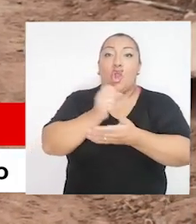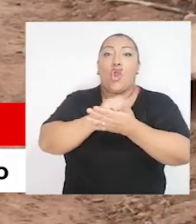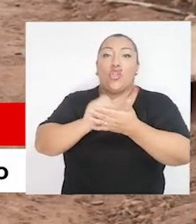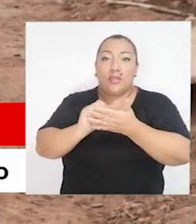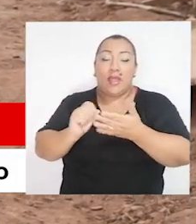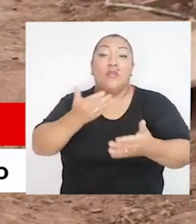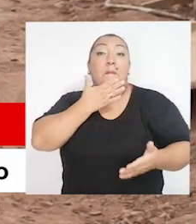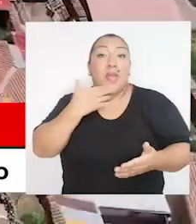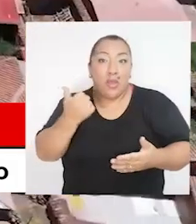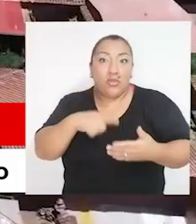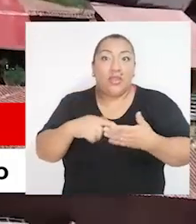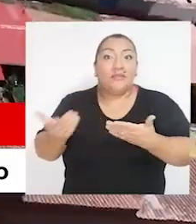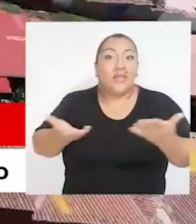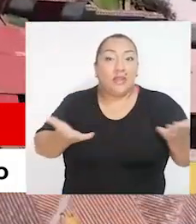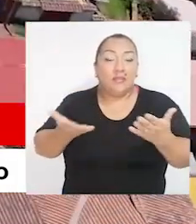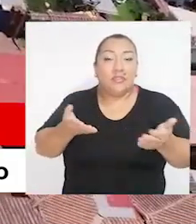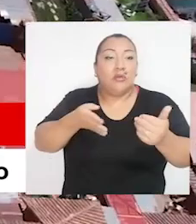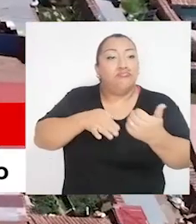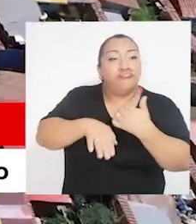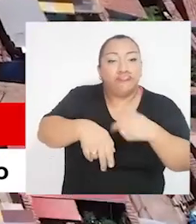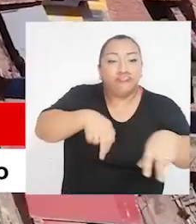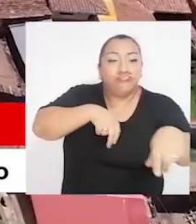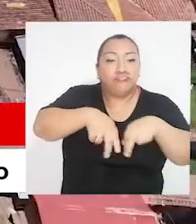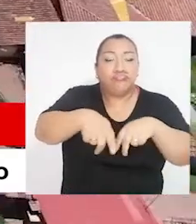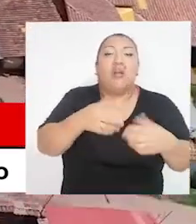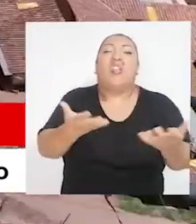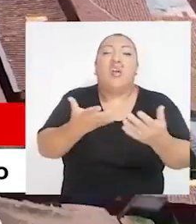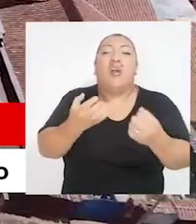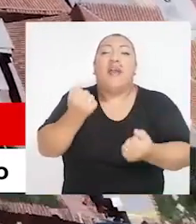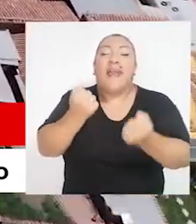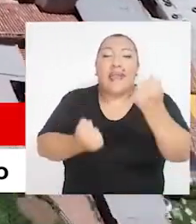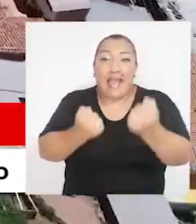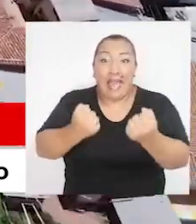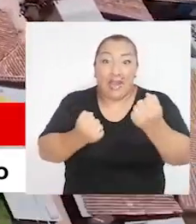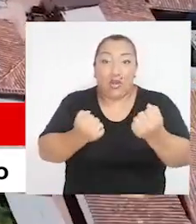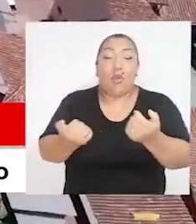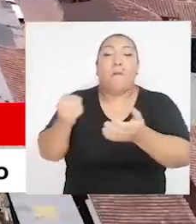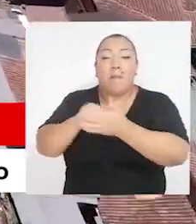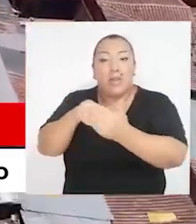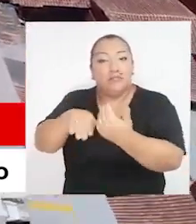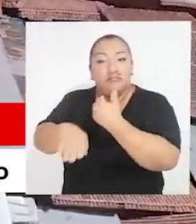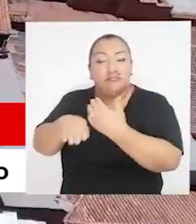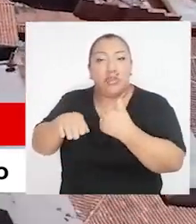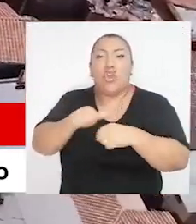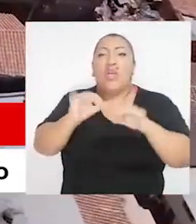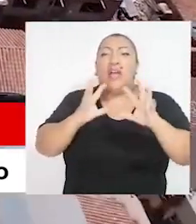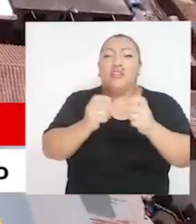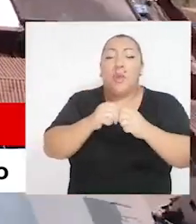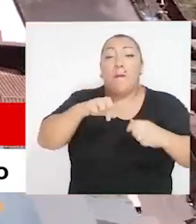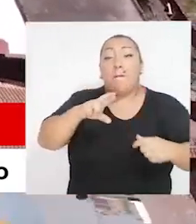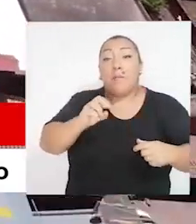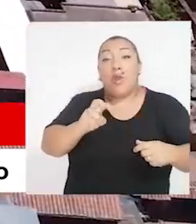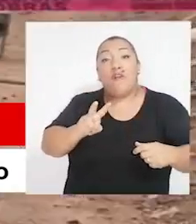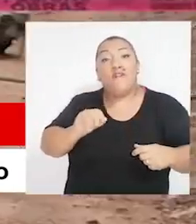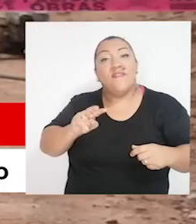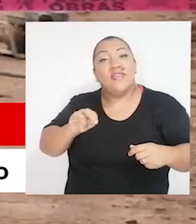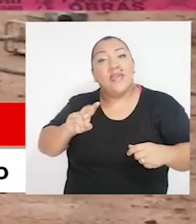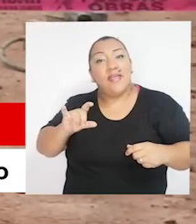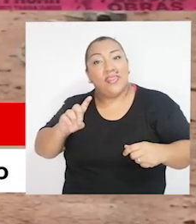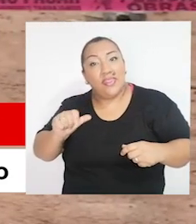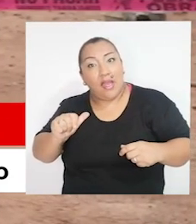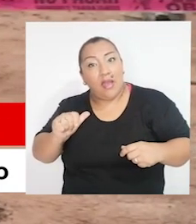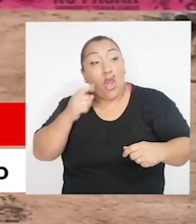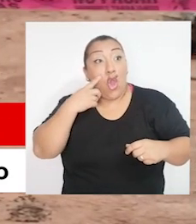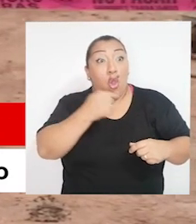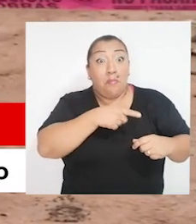ejecución del contrato para el mejoramiento del servicio de transitabilidad vehicular y peatonal de la Asociación Provivienda Altiva Canas.